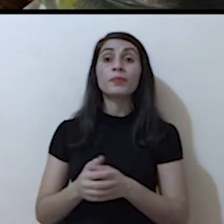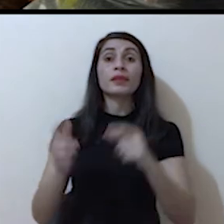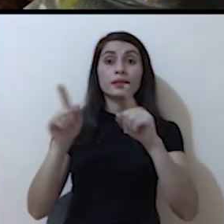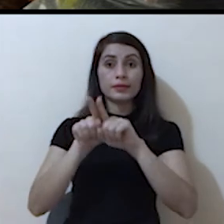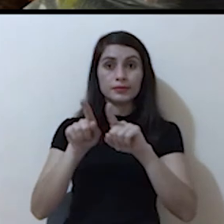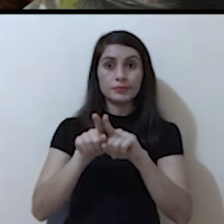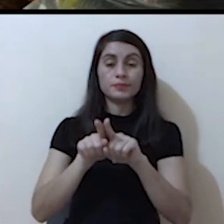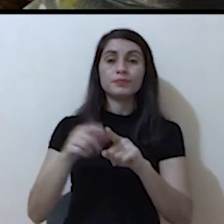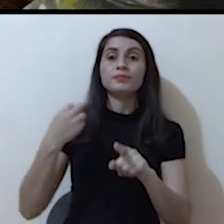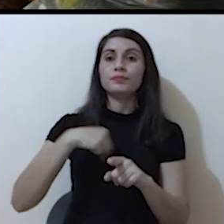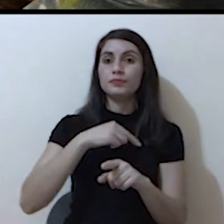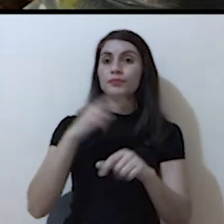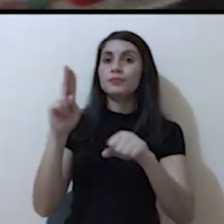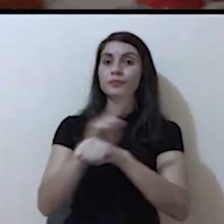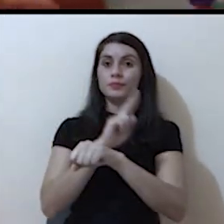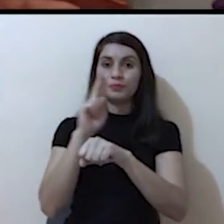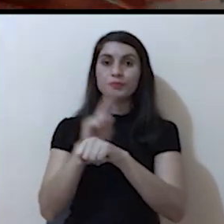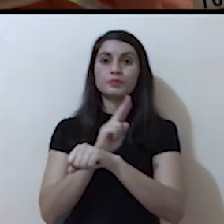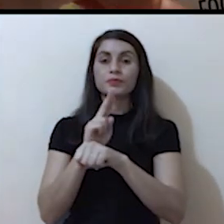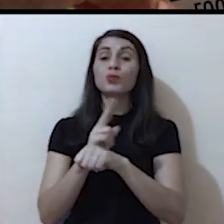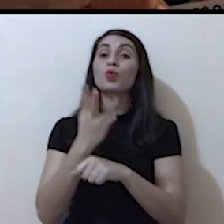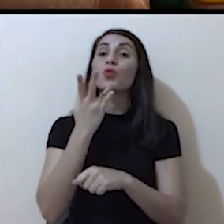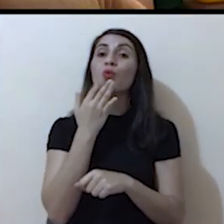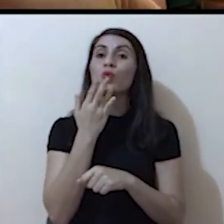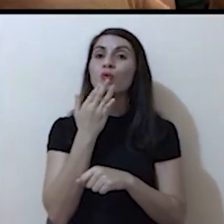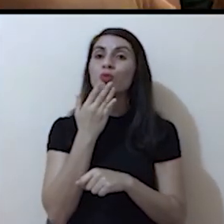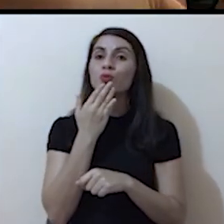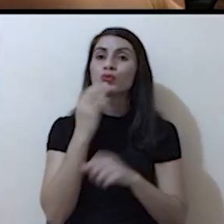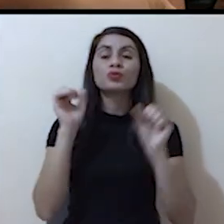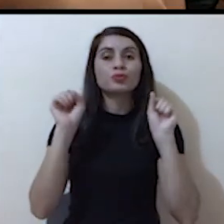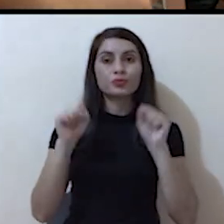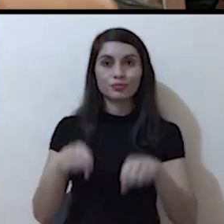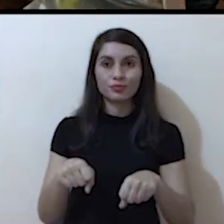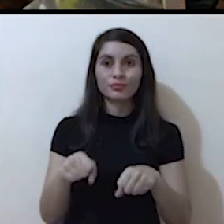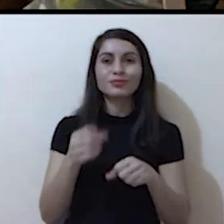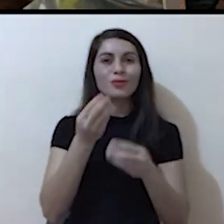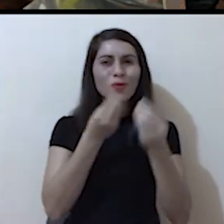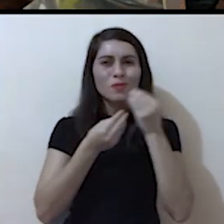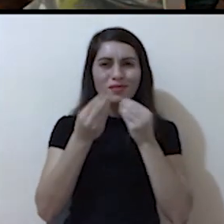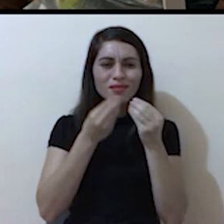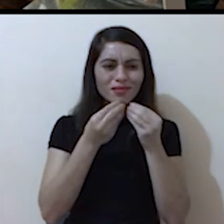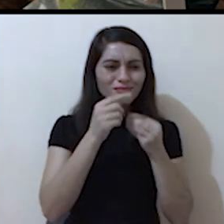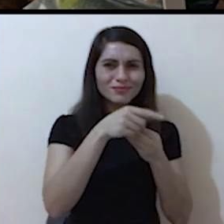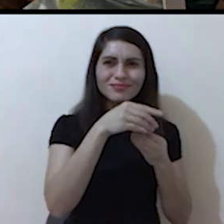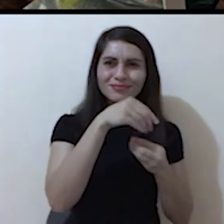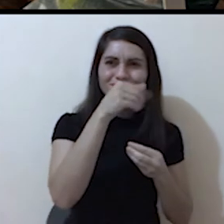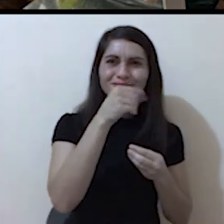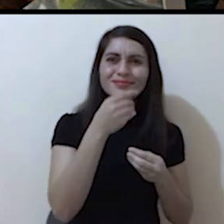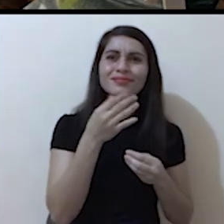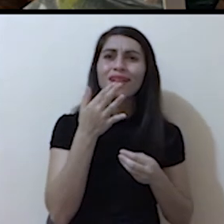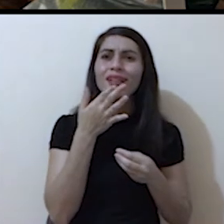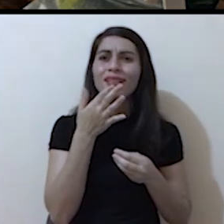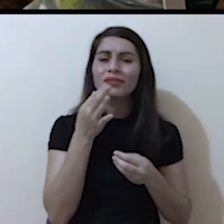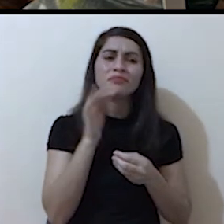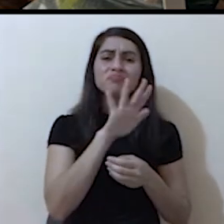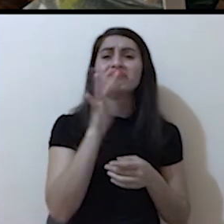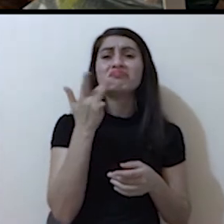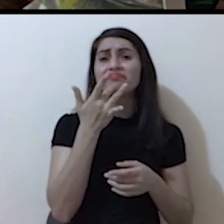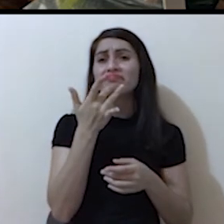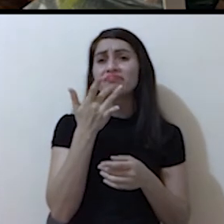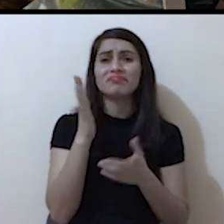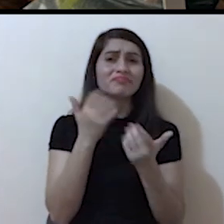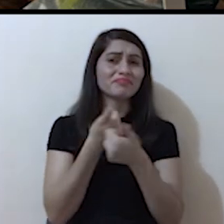También vamos a utilizar colorante para alimentos, el color que sea tu